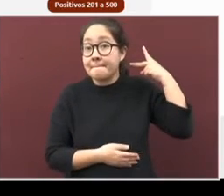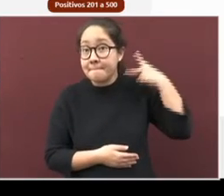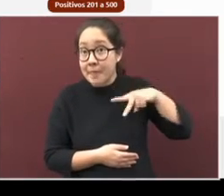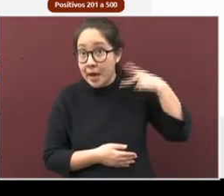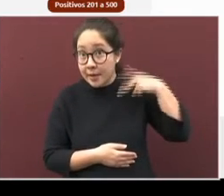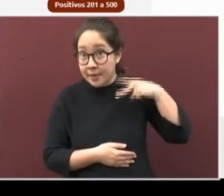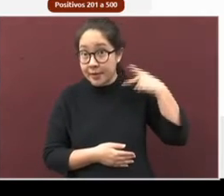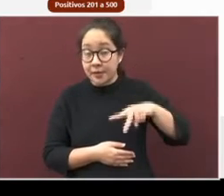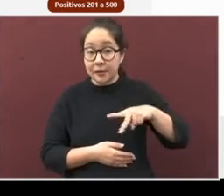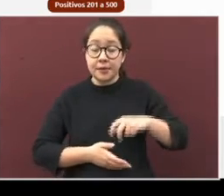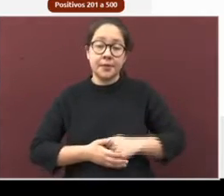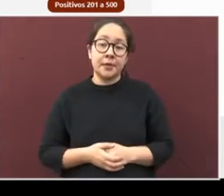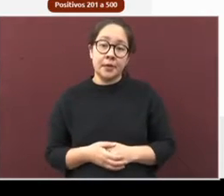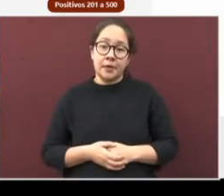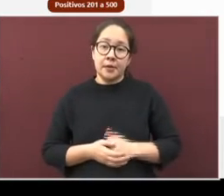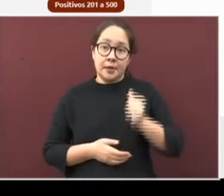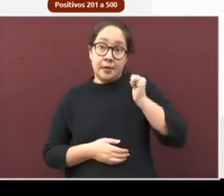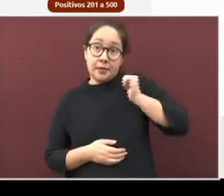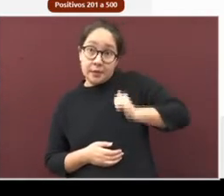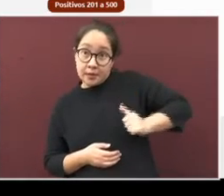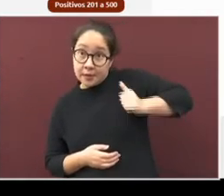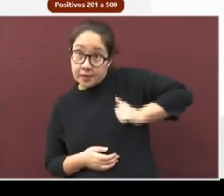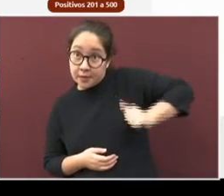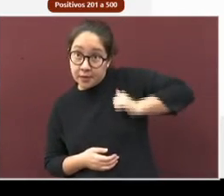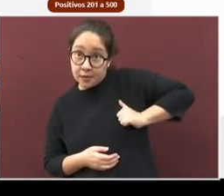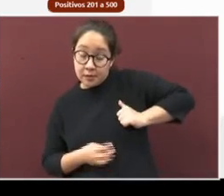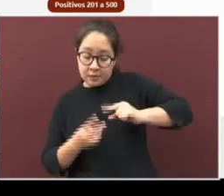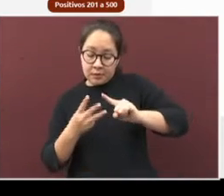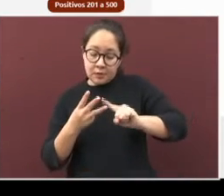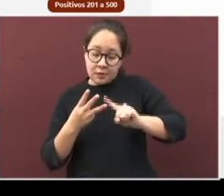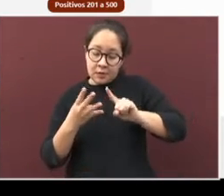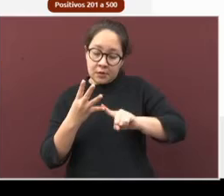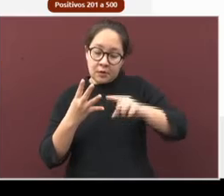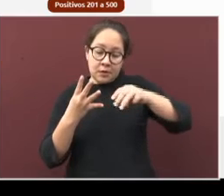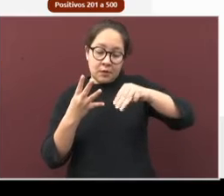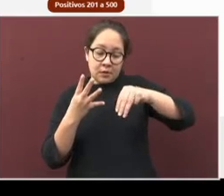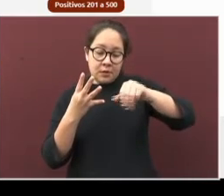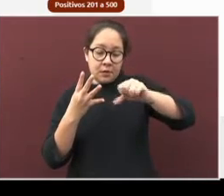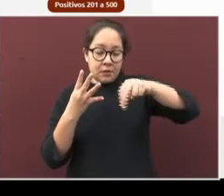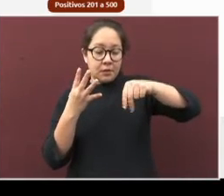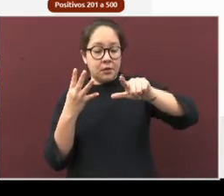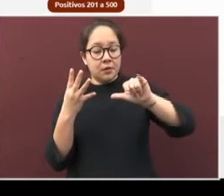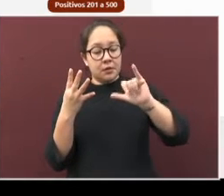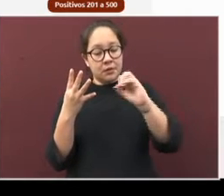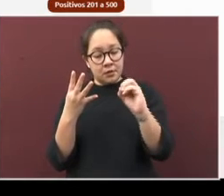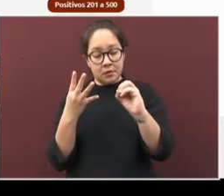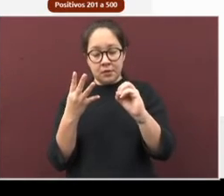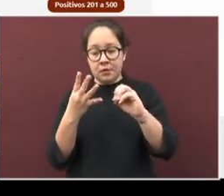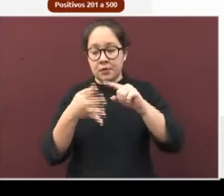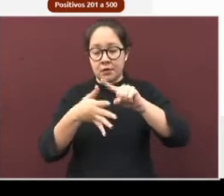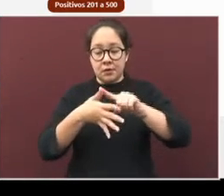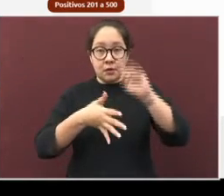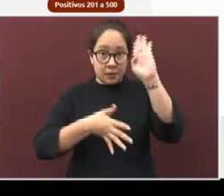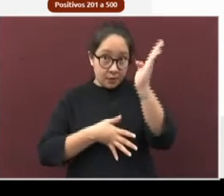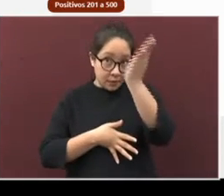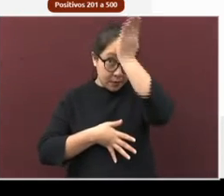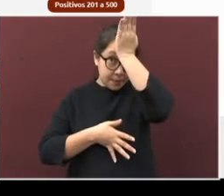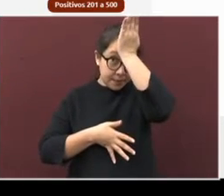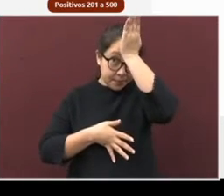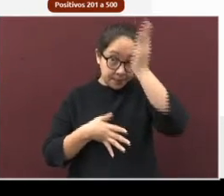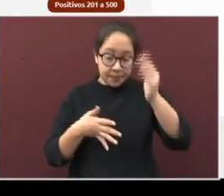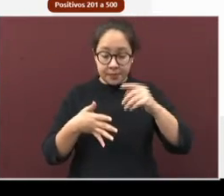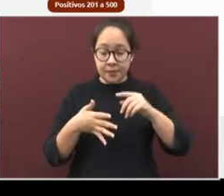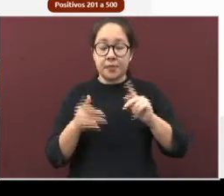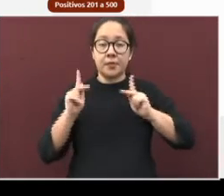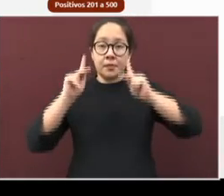Veracruz, la antigua, Manlio Fabio Altamirano, Paso de Ovejas, Puente